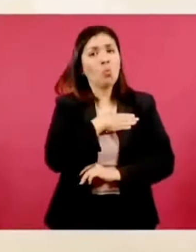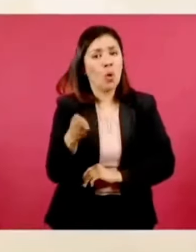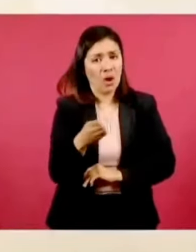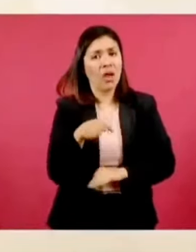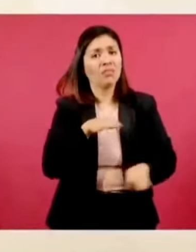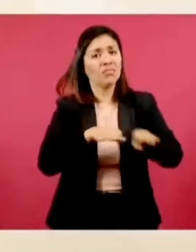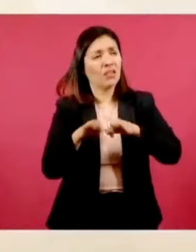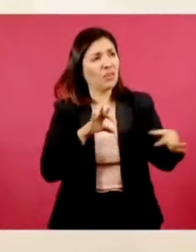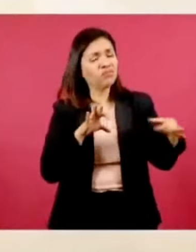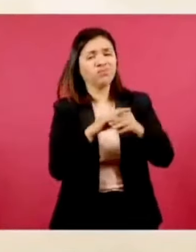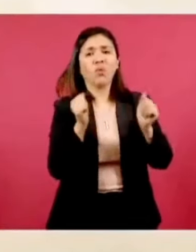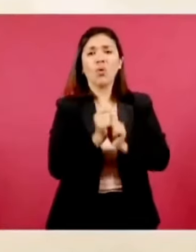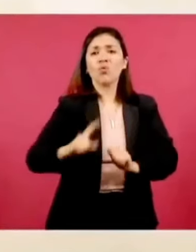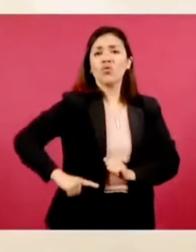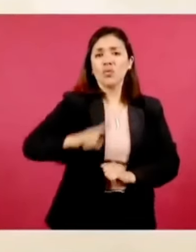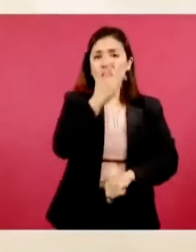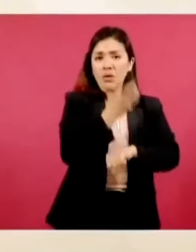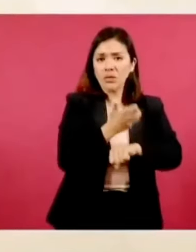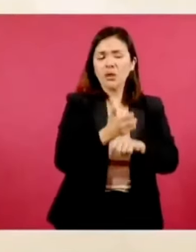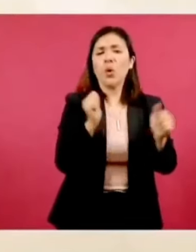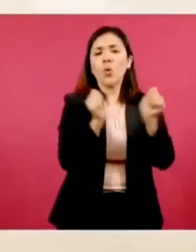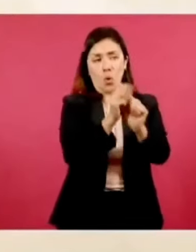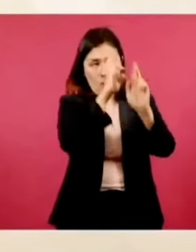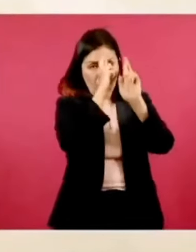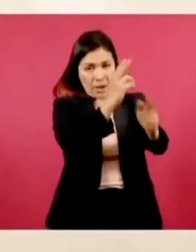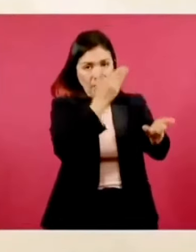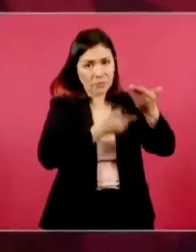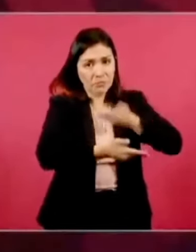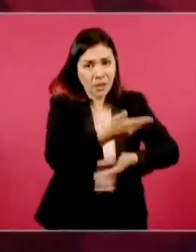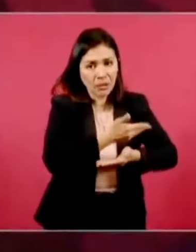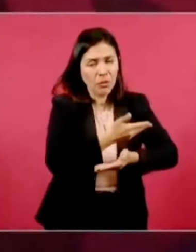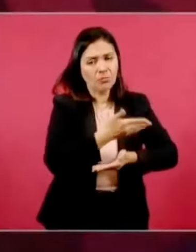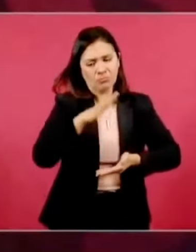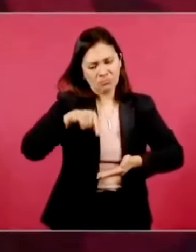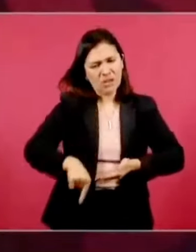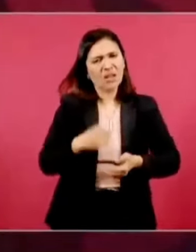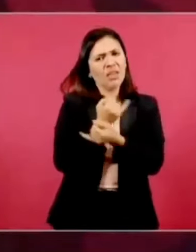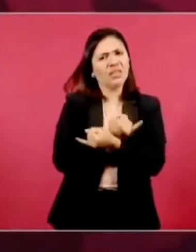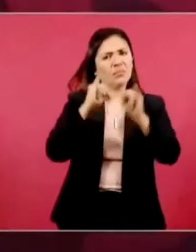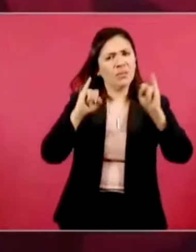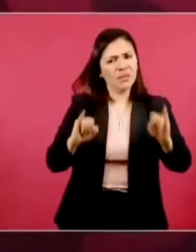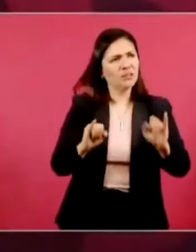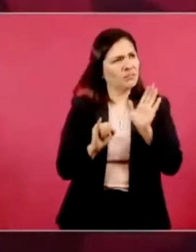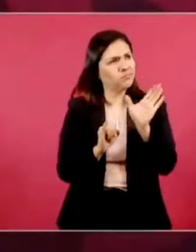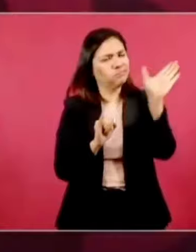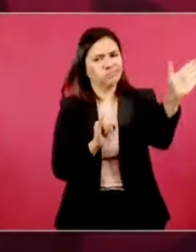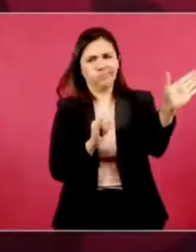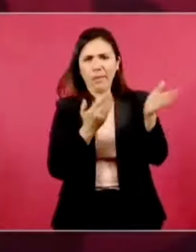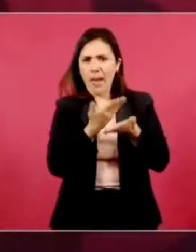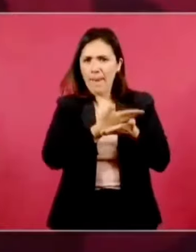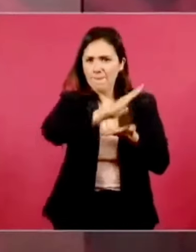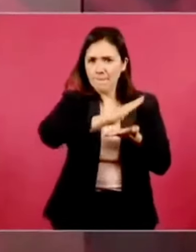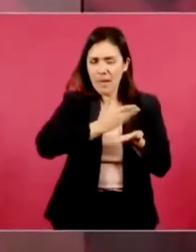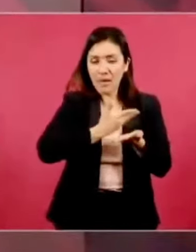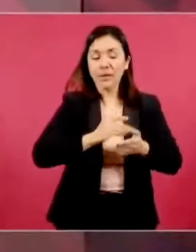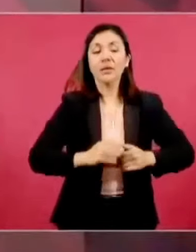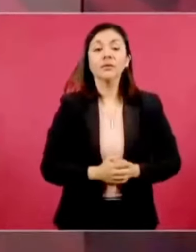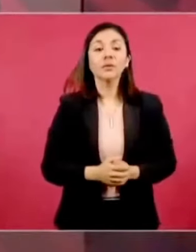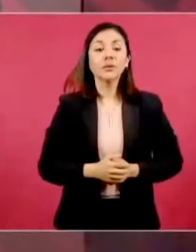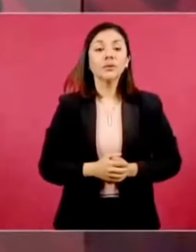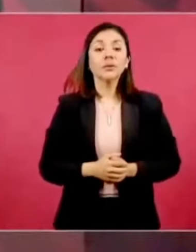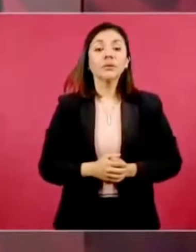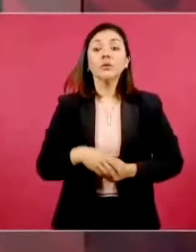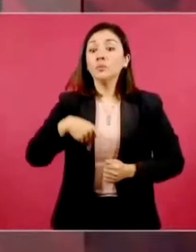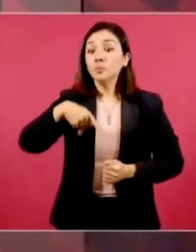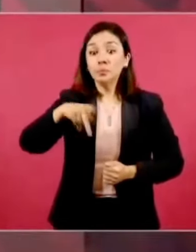con el gobierno de Estados Unidos, respetuosa de nuestra independencia, de nuestra soberanía, pero